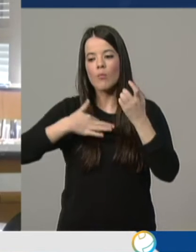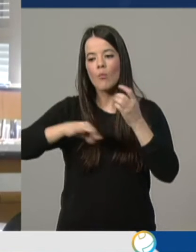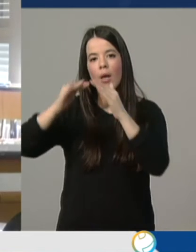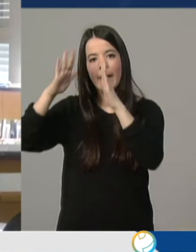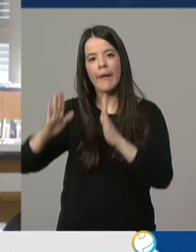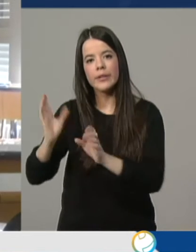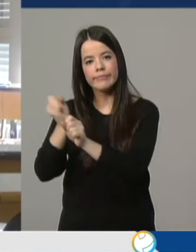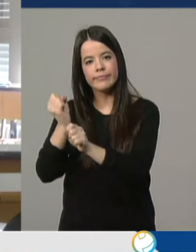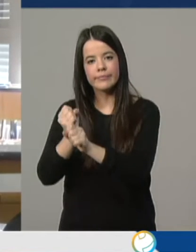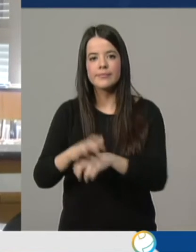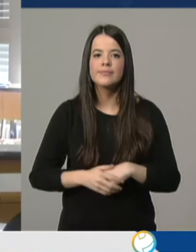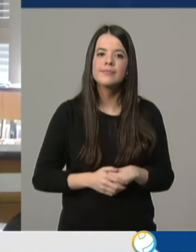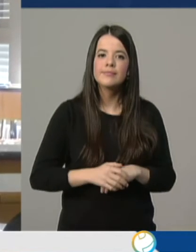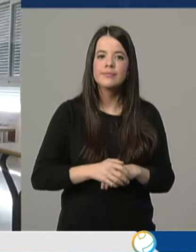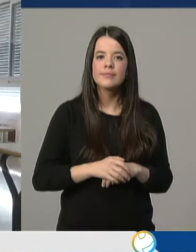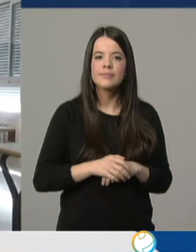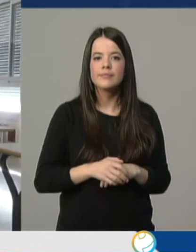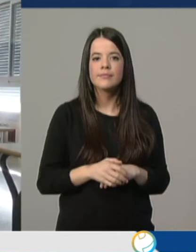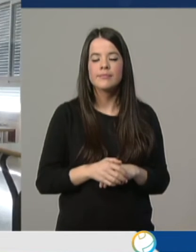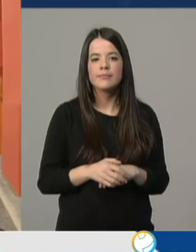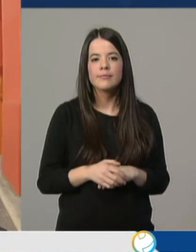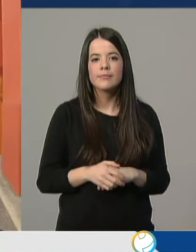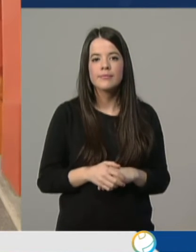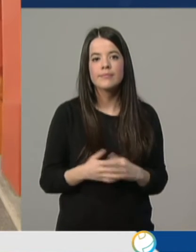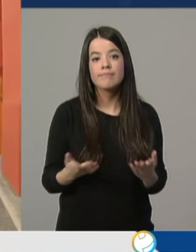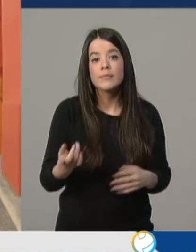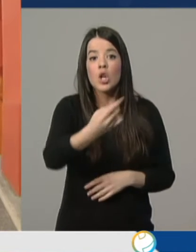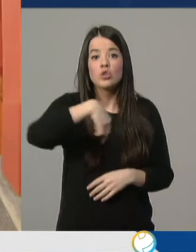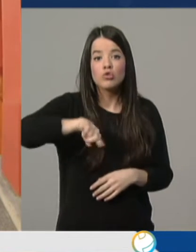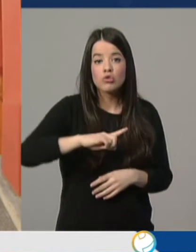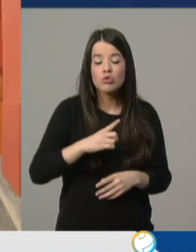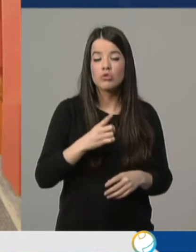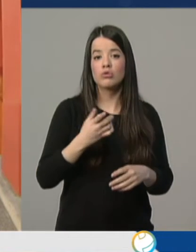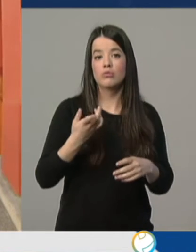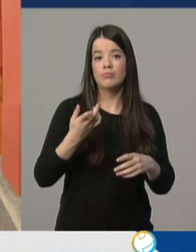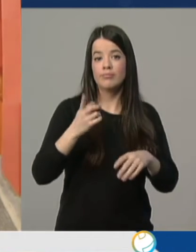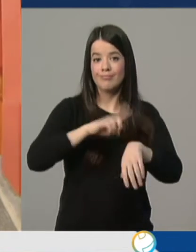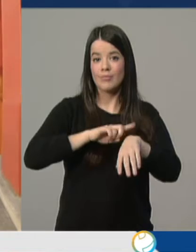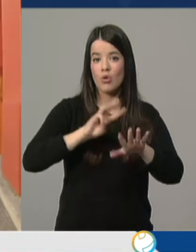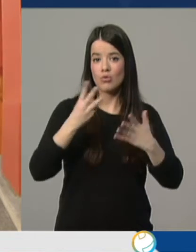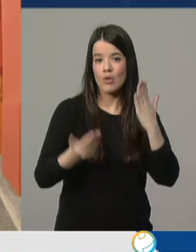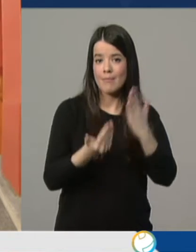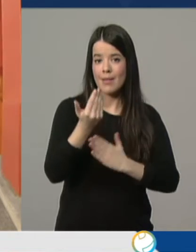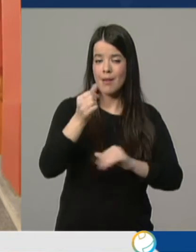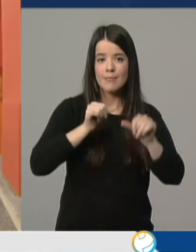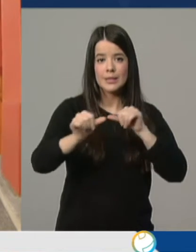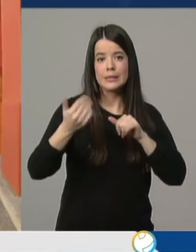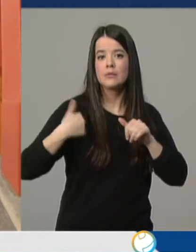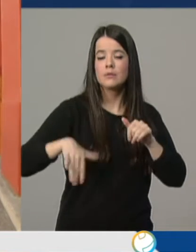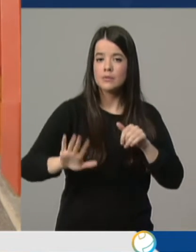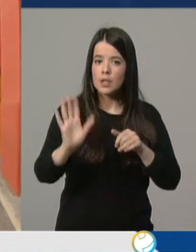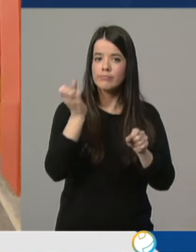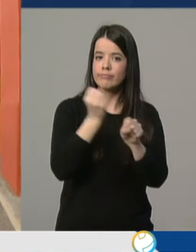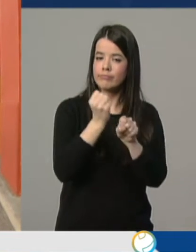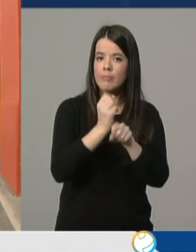organización del trabajo y reuniones para programarlo todo. Nosotros estamos trabajando desde las 8 de la mañana para mandar un